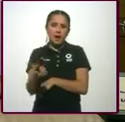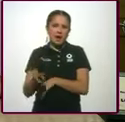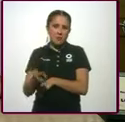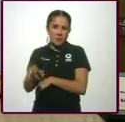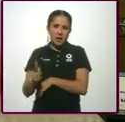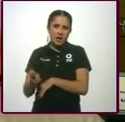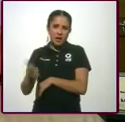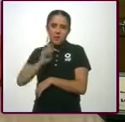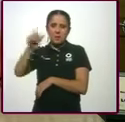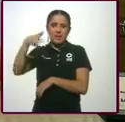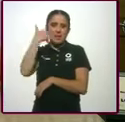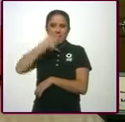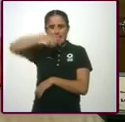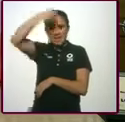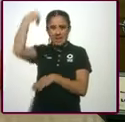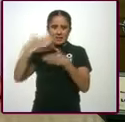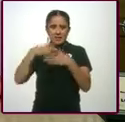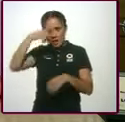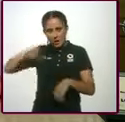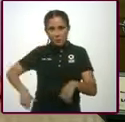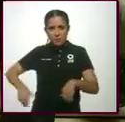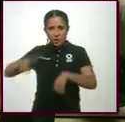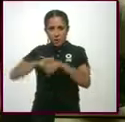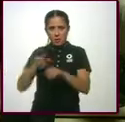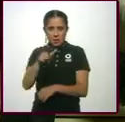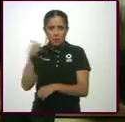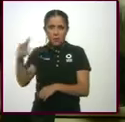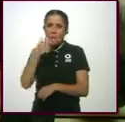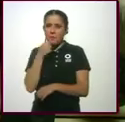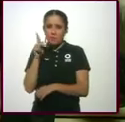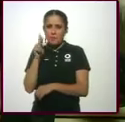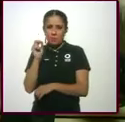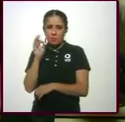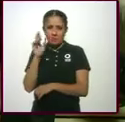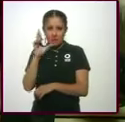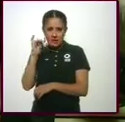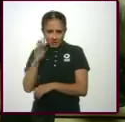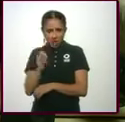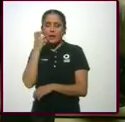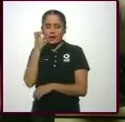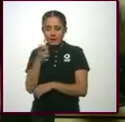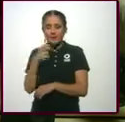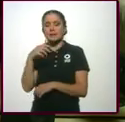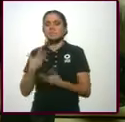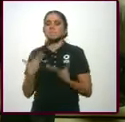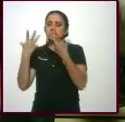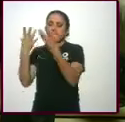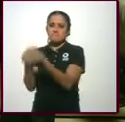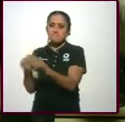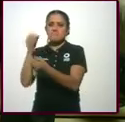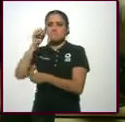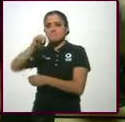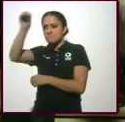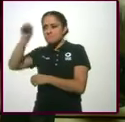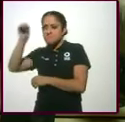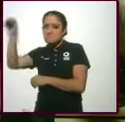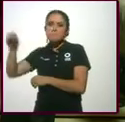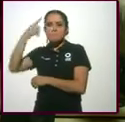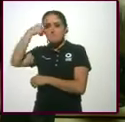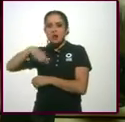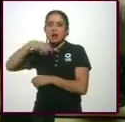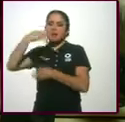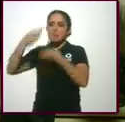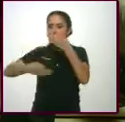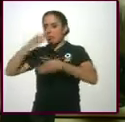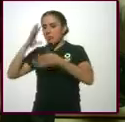ser gobernador y fue candidato al gobierno de Guanajuato, Porfirio Muñoz Ledo. Ahí me involucré